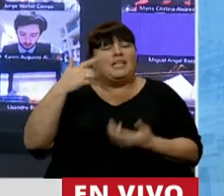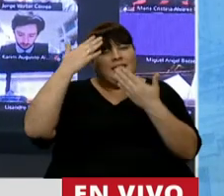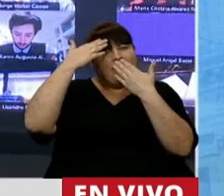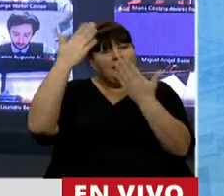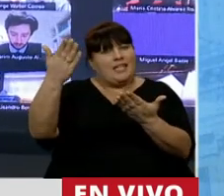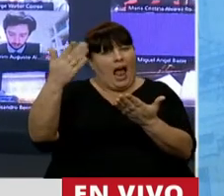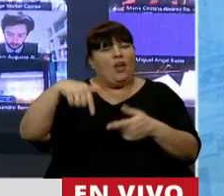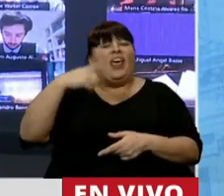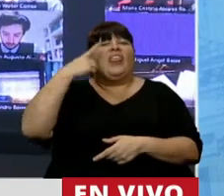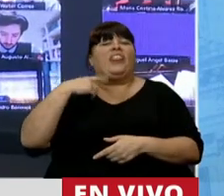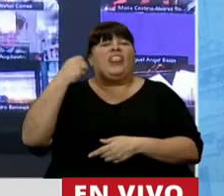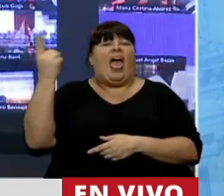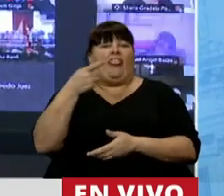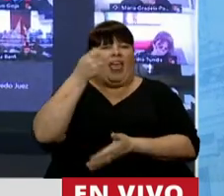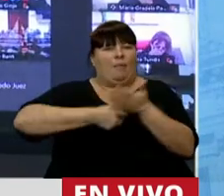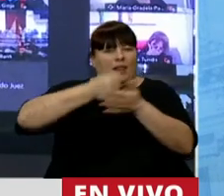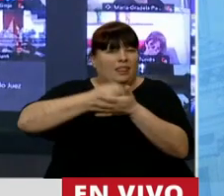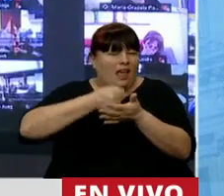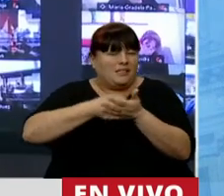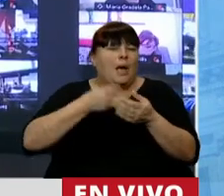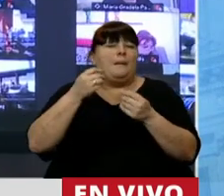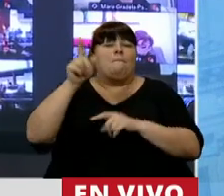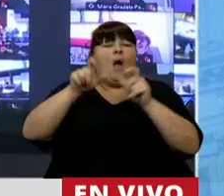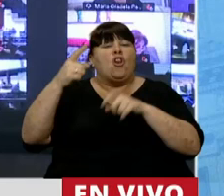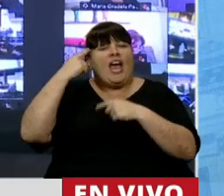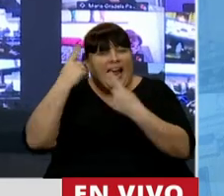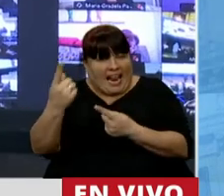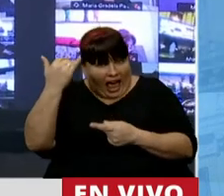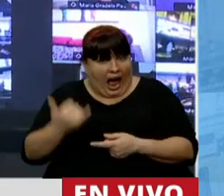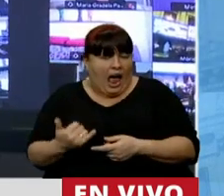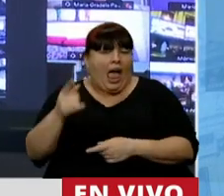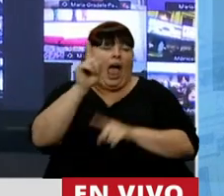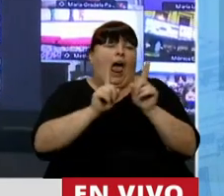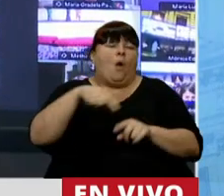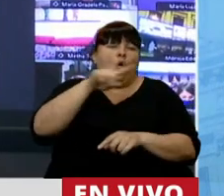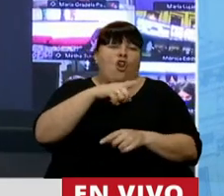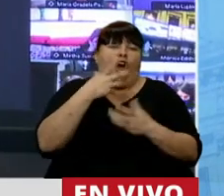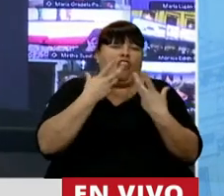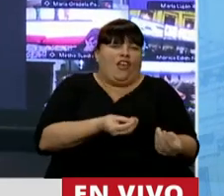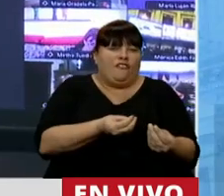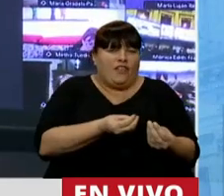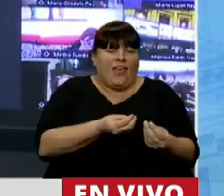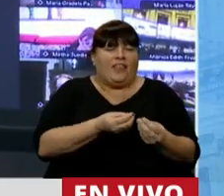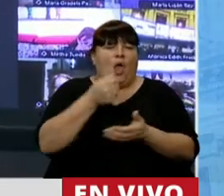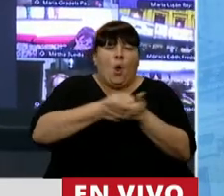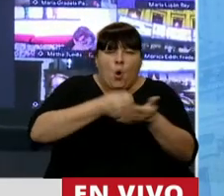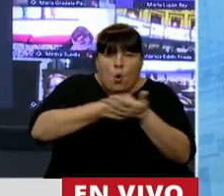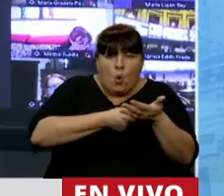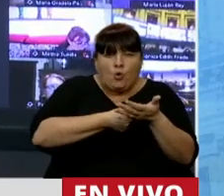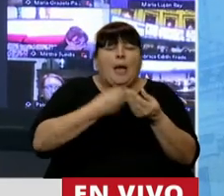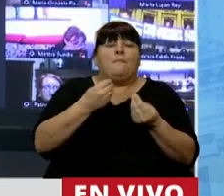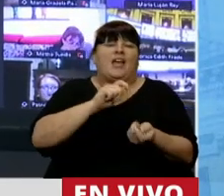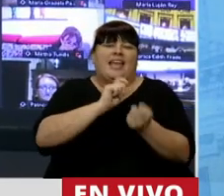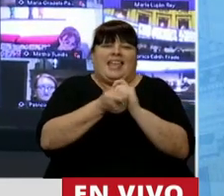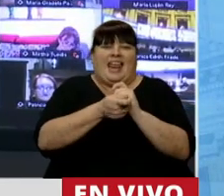saludar en el día de las militancias a aquellos que creen, a aquellos que defienden, que luchan por